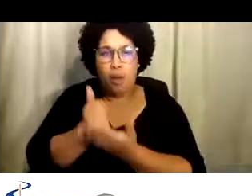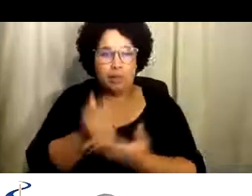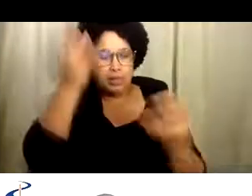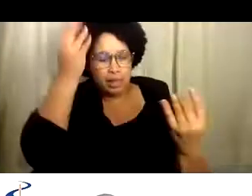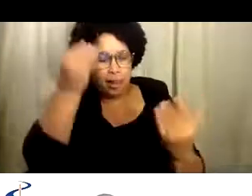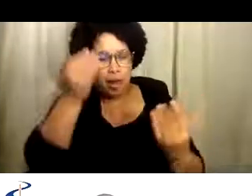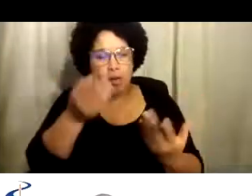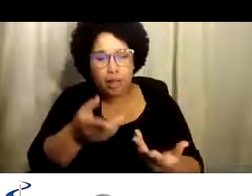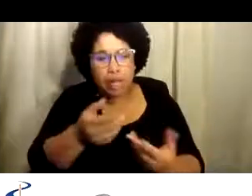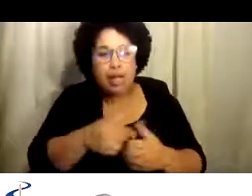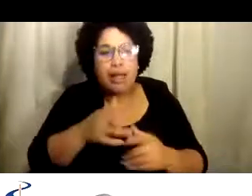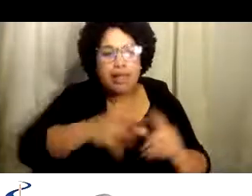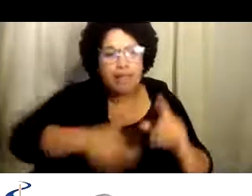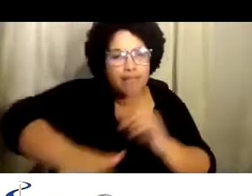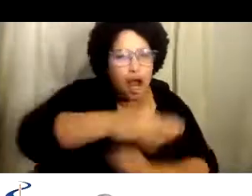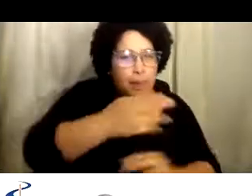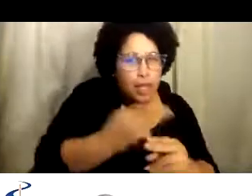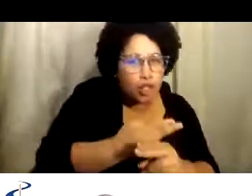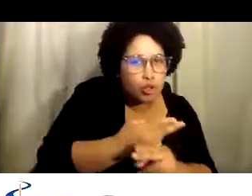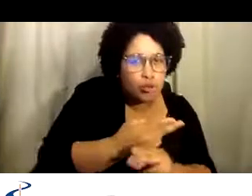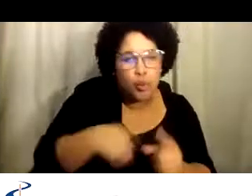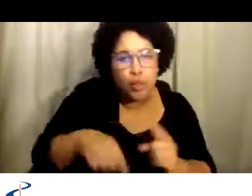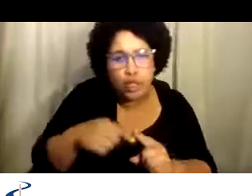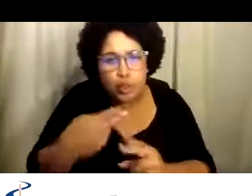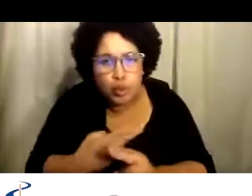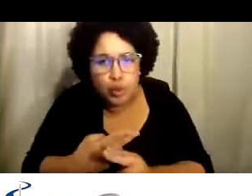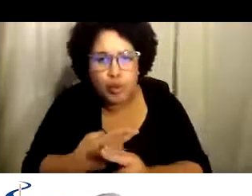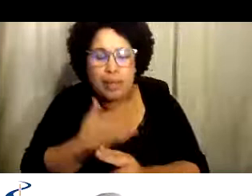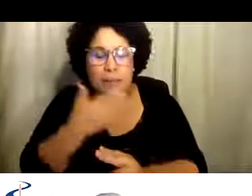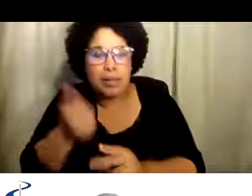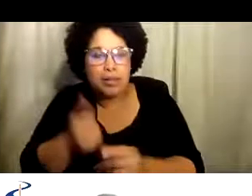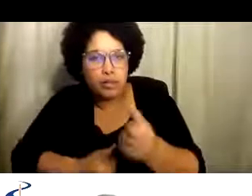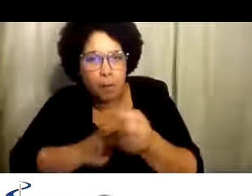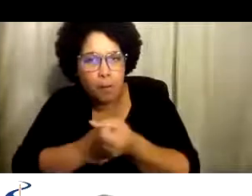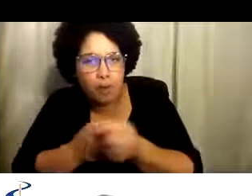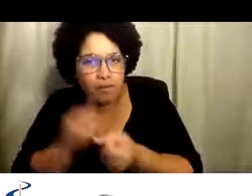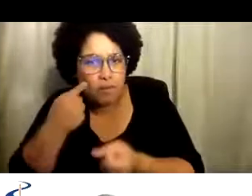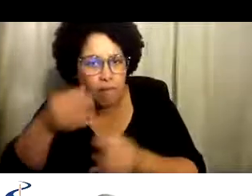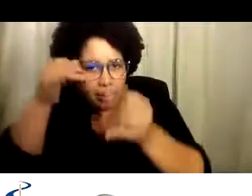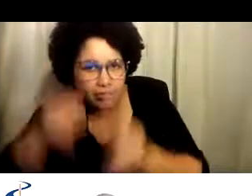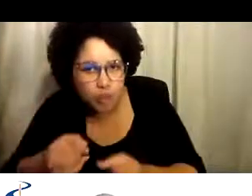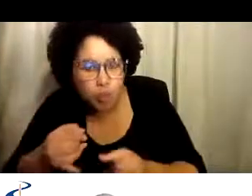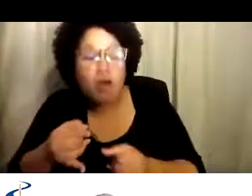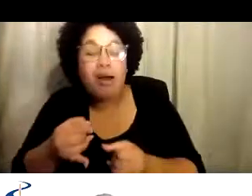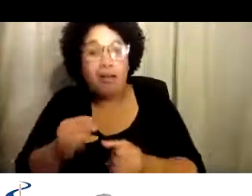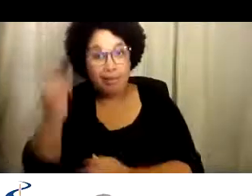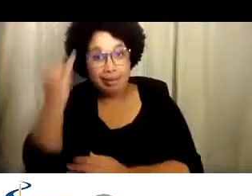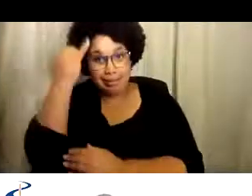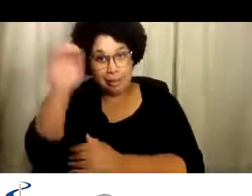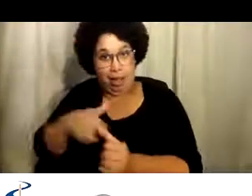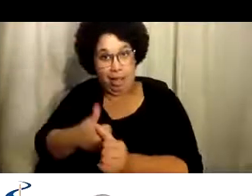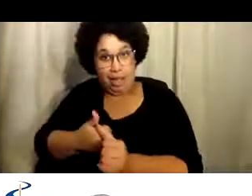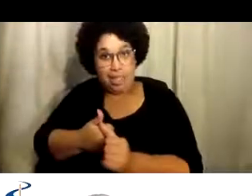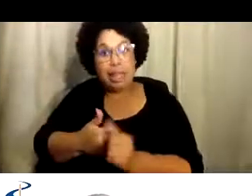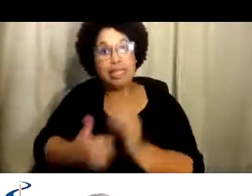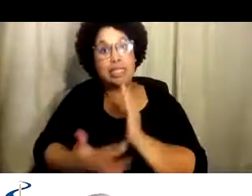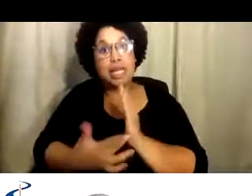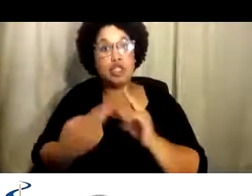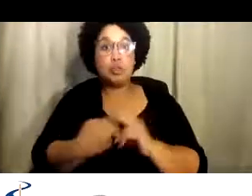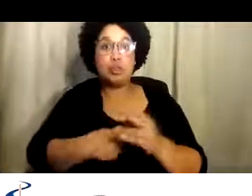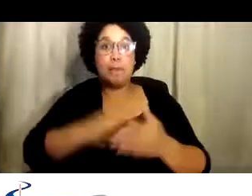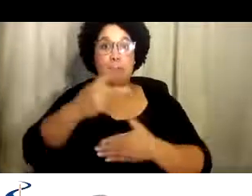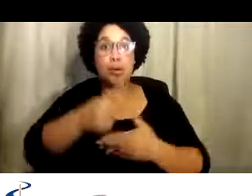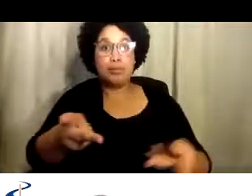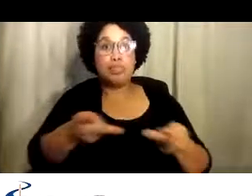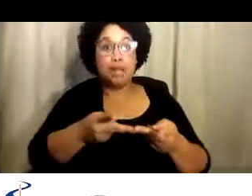Don. Lo cual se usa para poder determinar el tipo de tecnología que la persona va a usar y cuándo se va a usar.